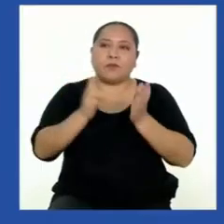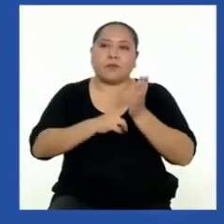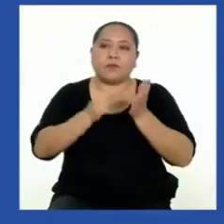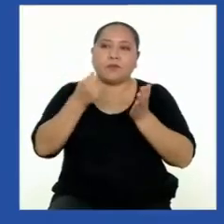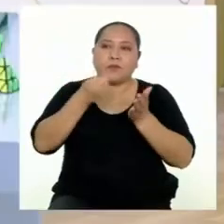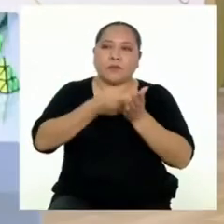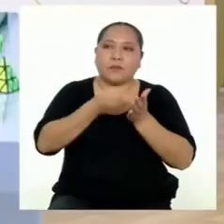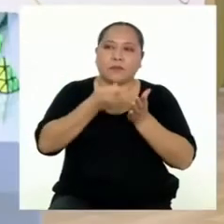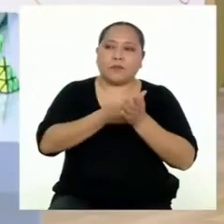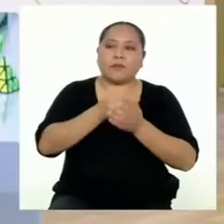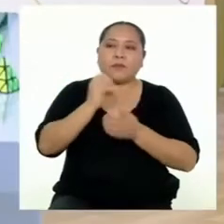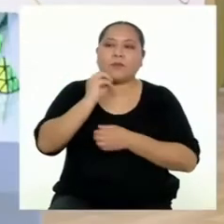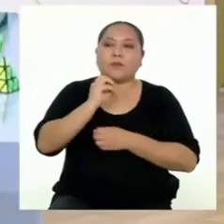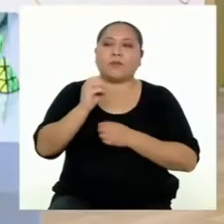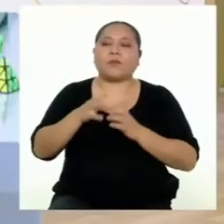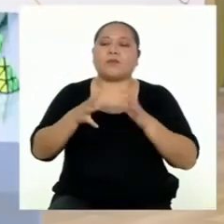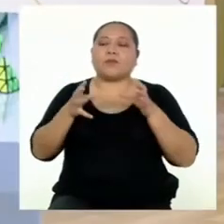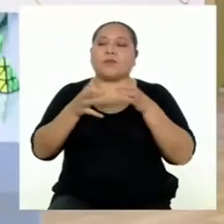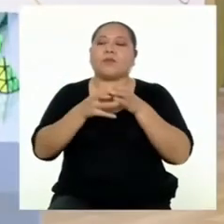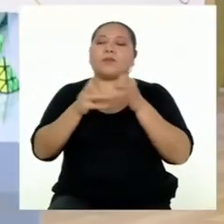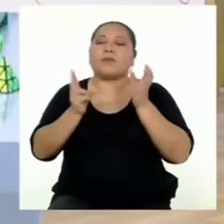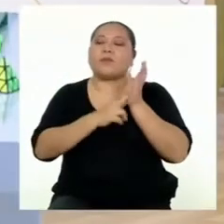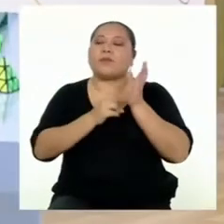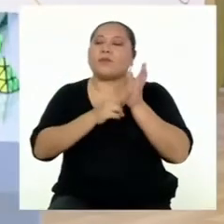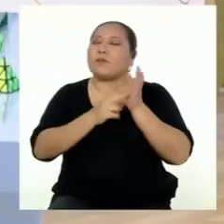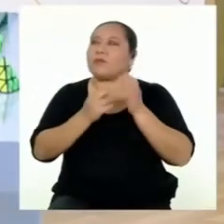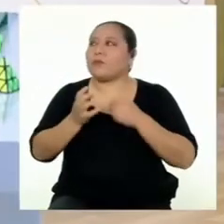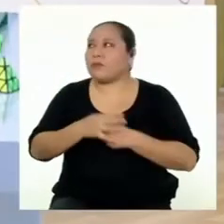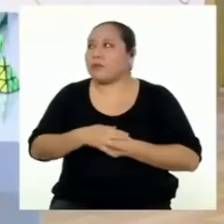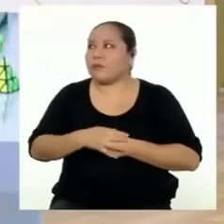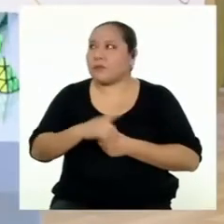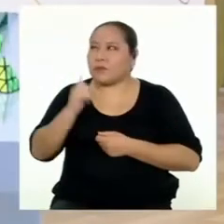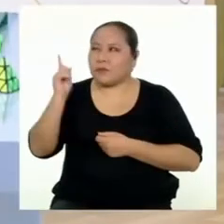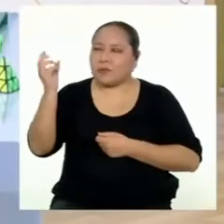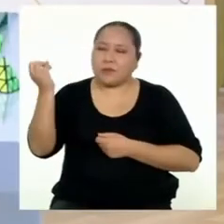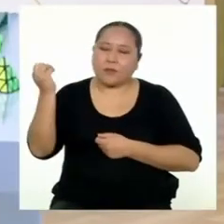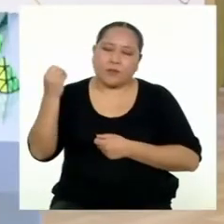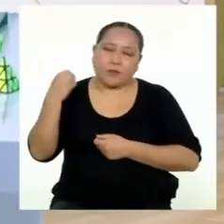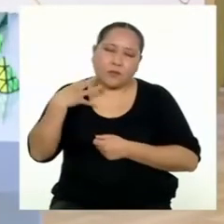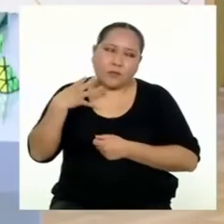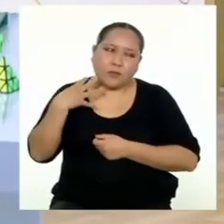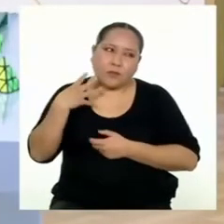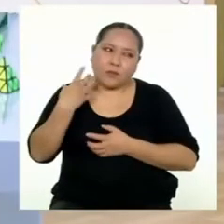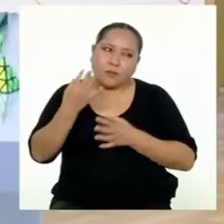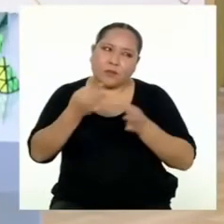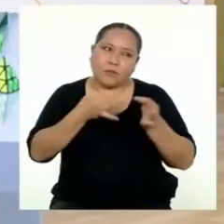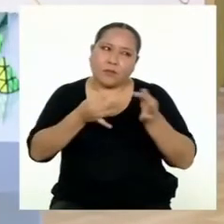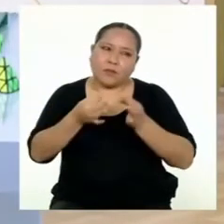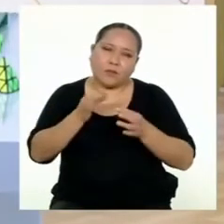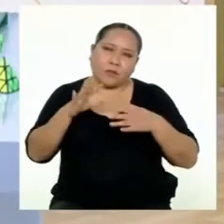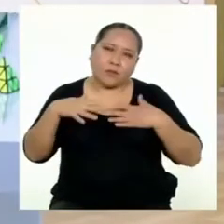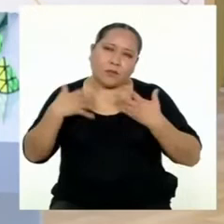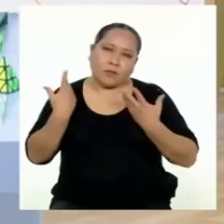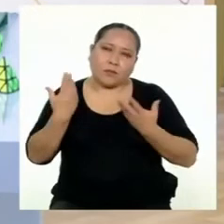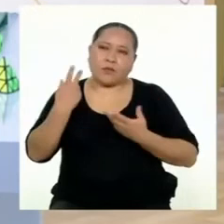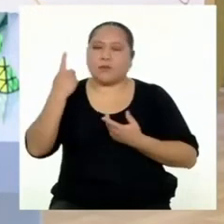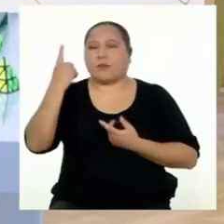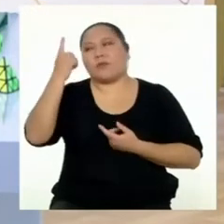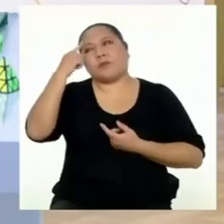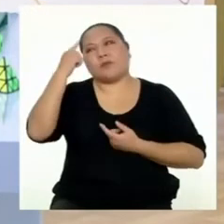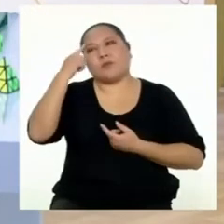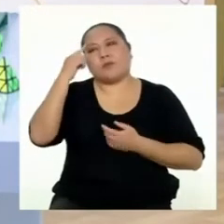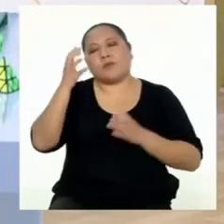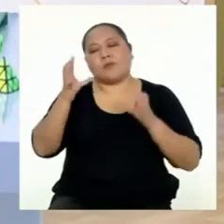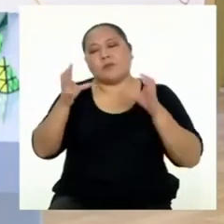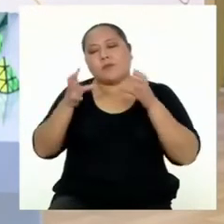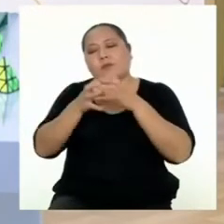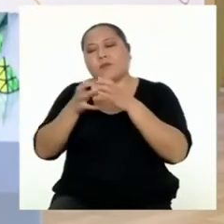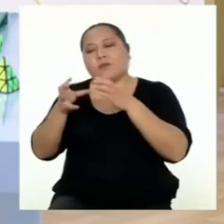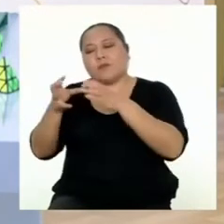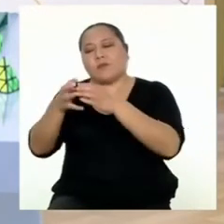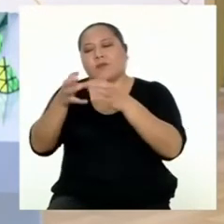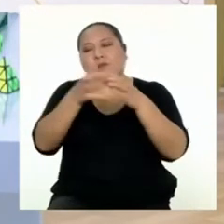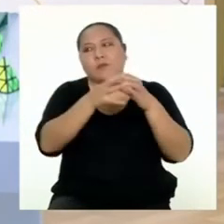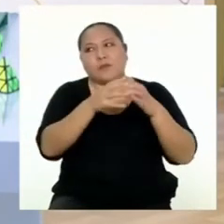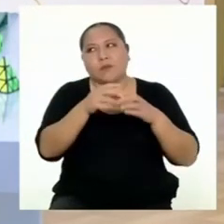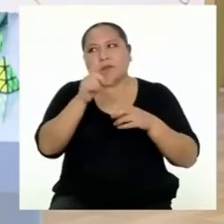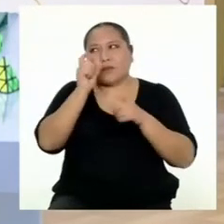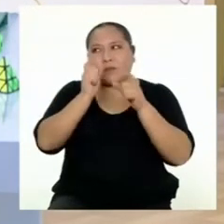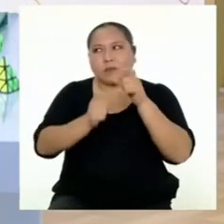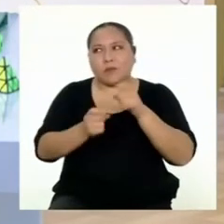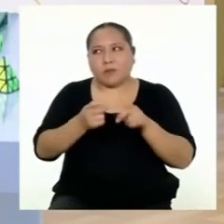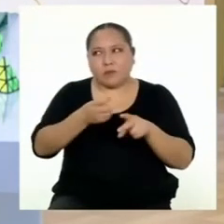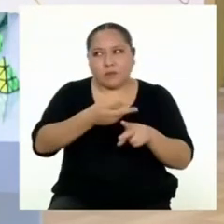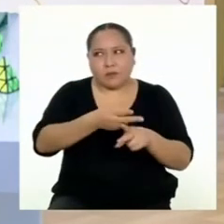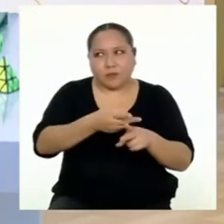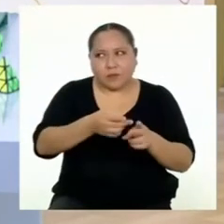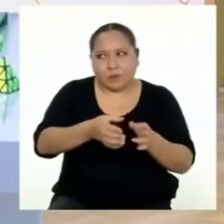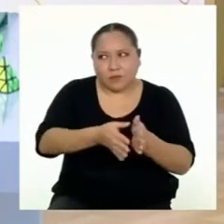seguros. A ver si entendí. Con todo lo que me acaba de explicar, ¿podríamos considerar al conjunto de personas que piden